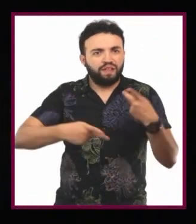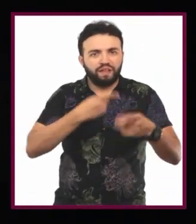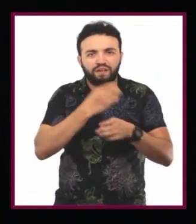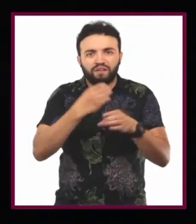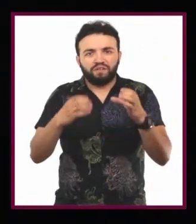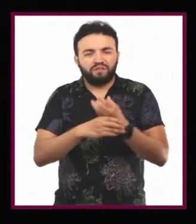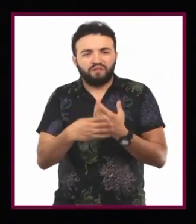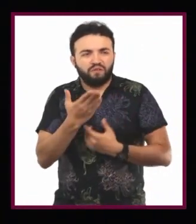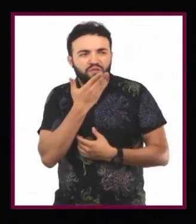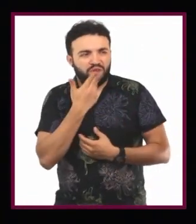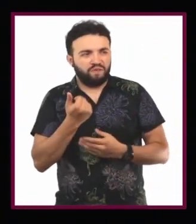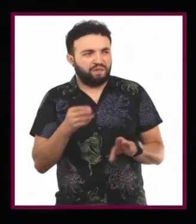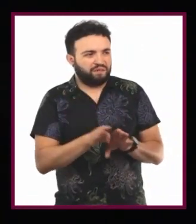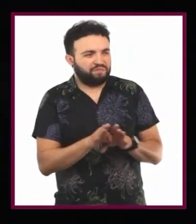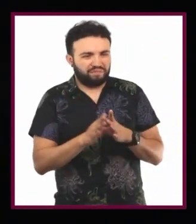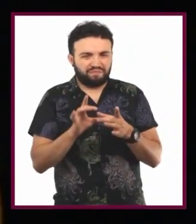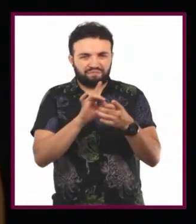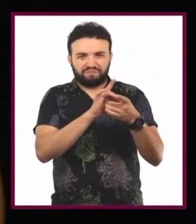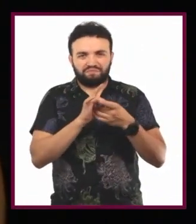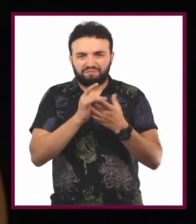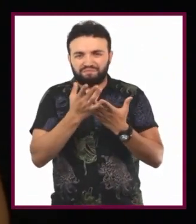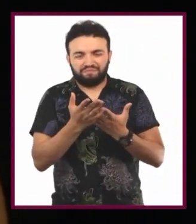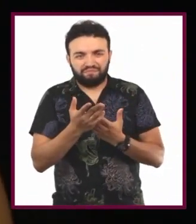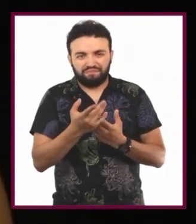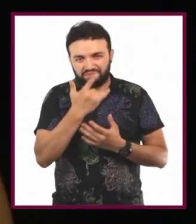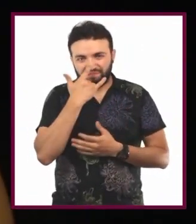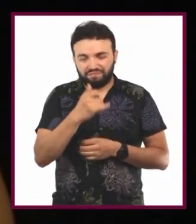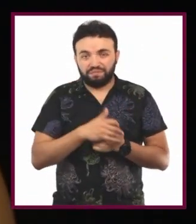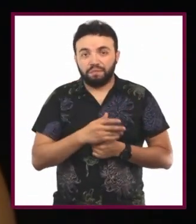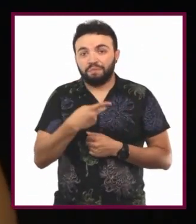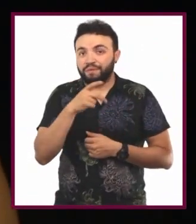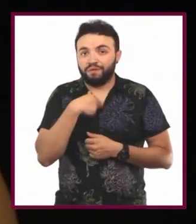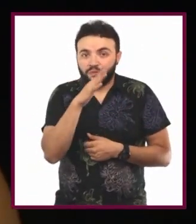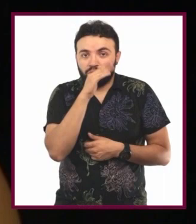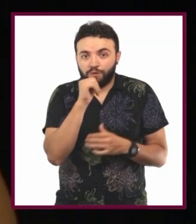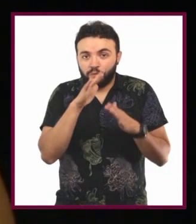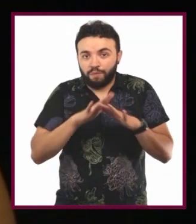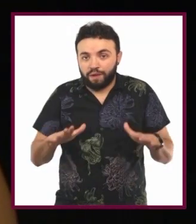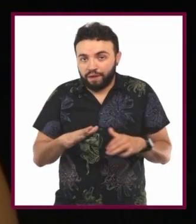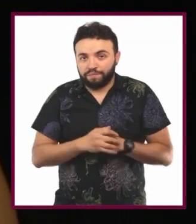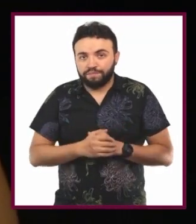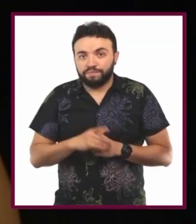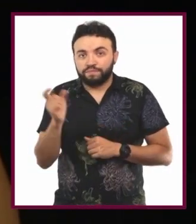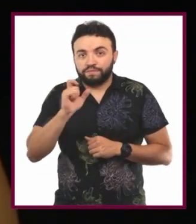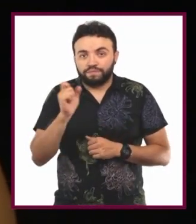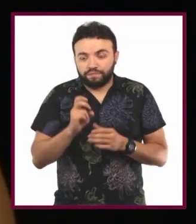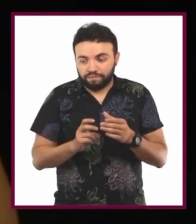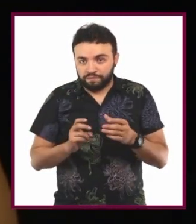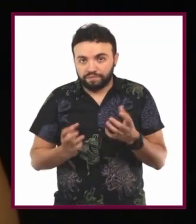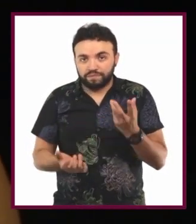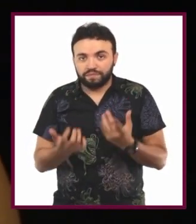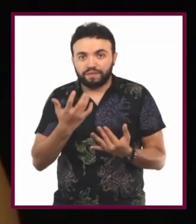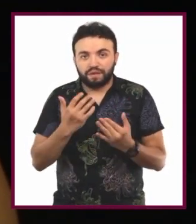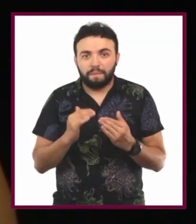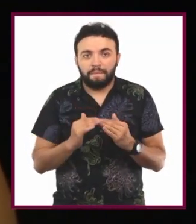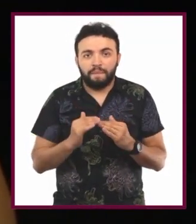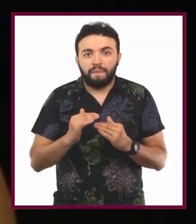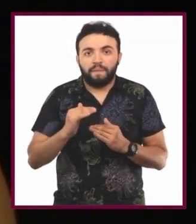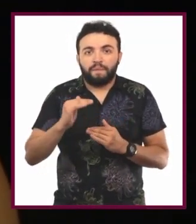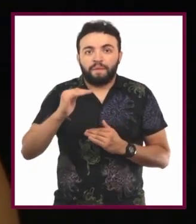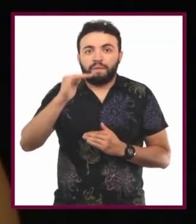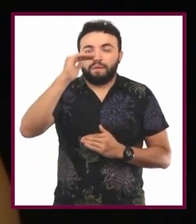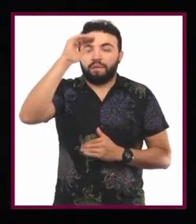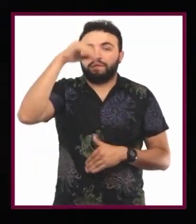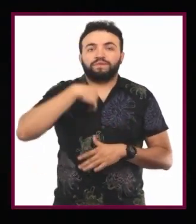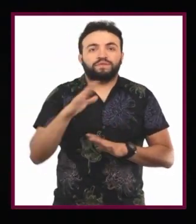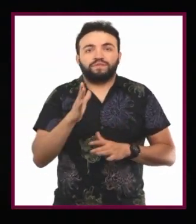¿Saben? O que no tienen mucha justificación. Pero la verdad, no puedo parar. Cuando el incendio crece y crece, llega un momento en que ya no